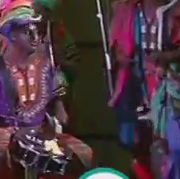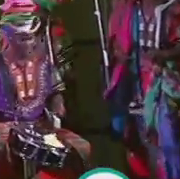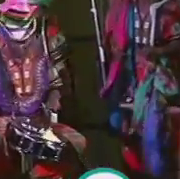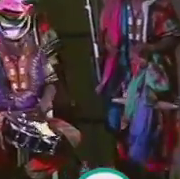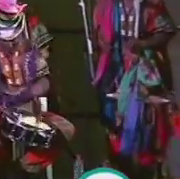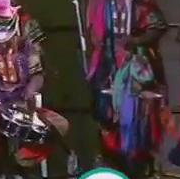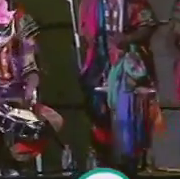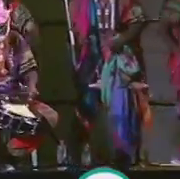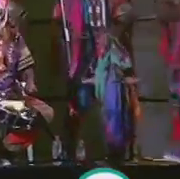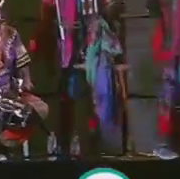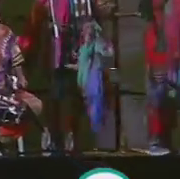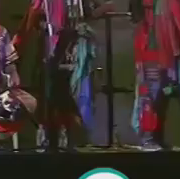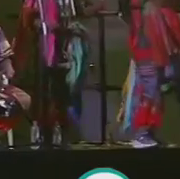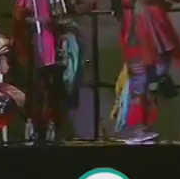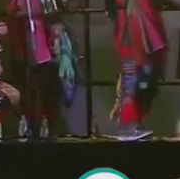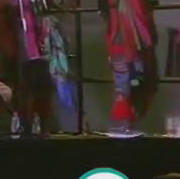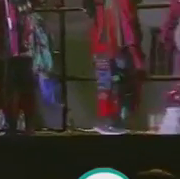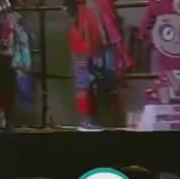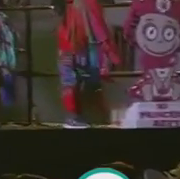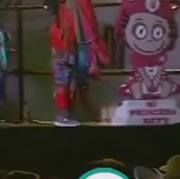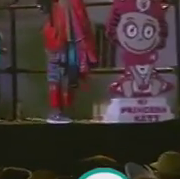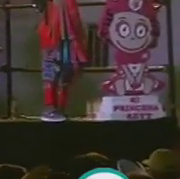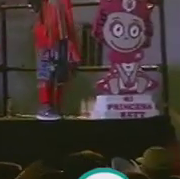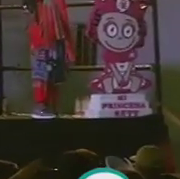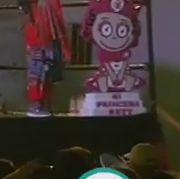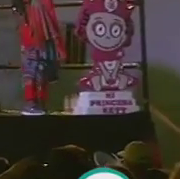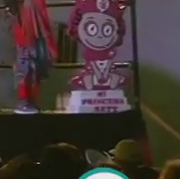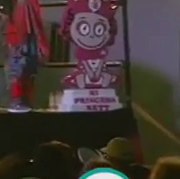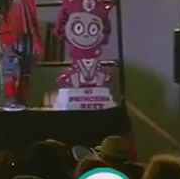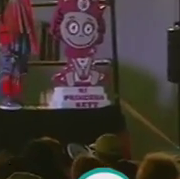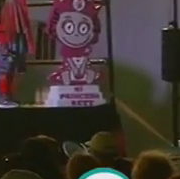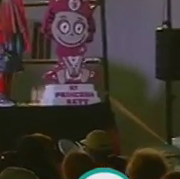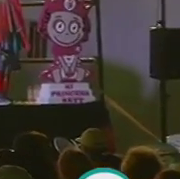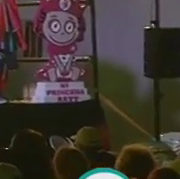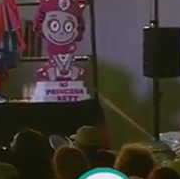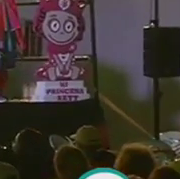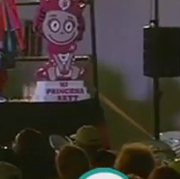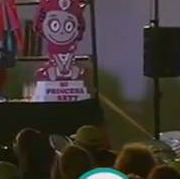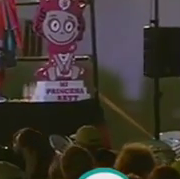Eso no lo hizo, eso no lo hizo, mi amo de hoy.